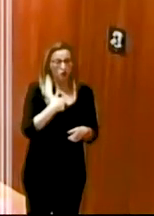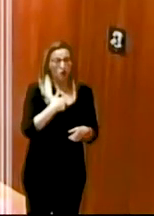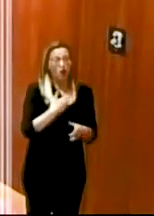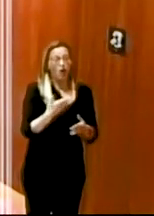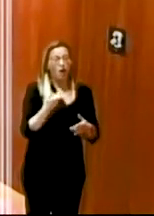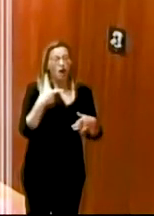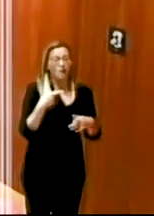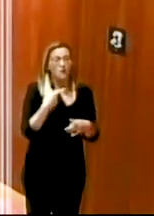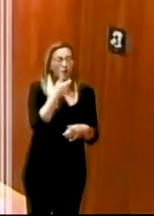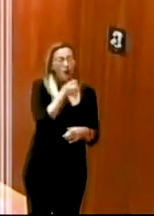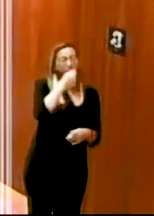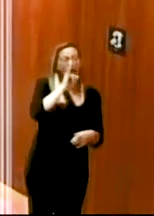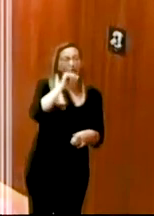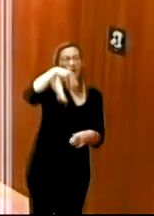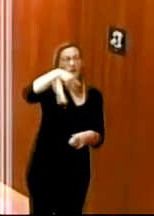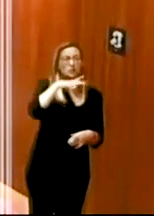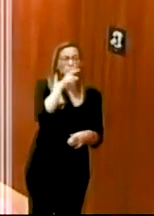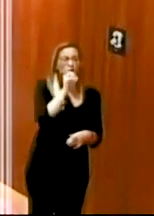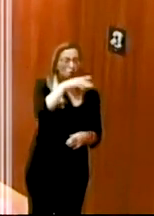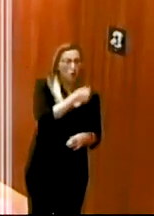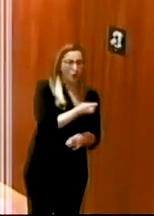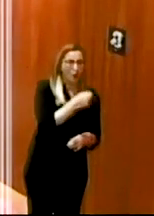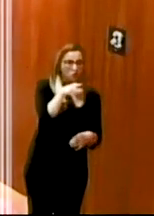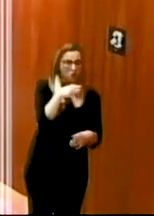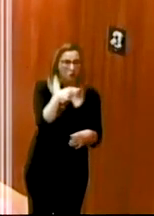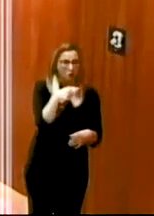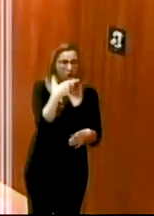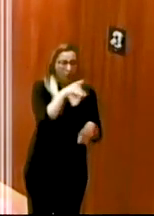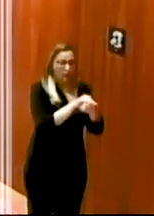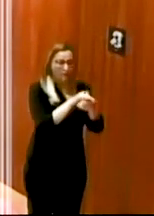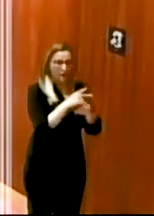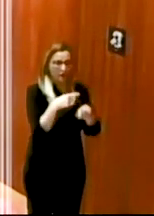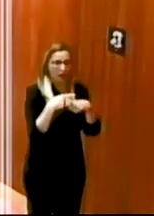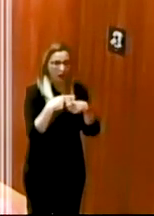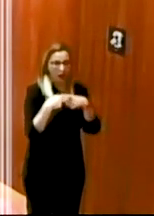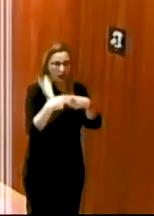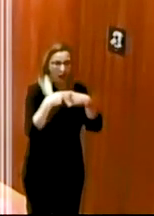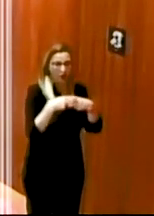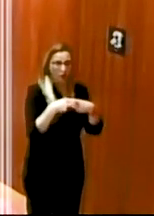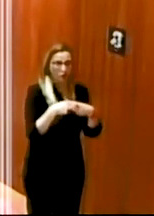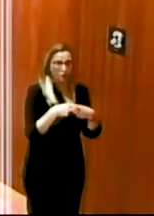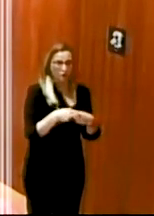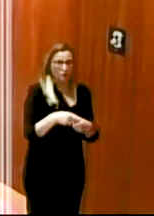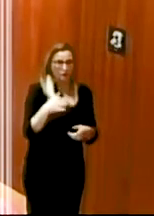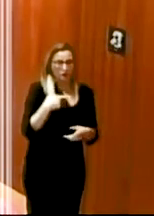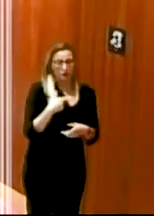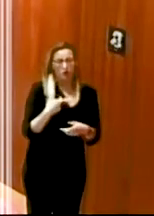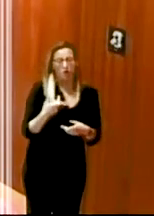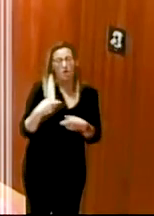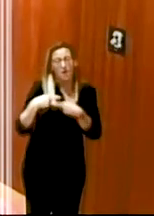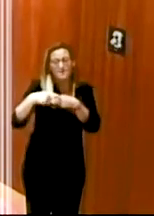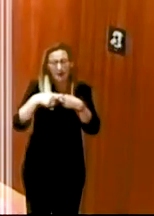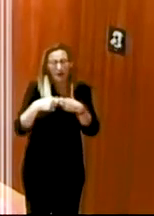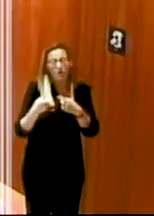que es mi profesora en el curso que he hecho este año de mediación social con la comunidad sorda y